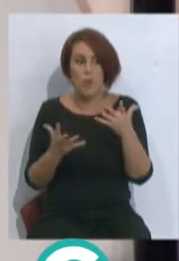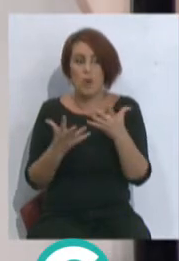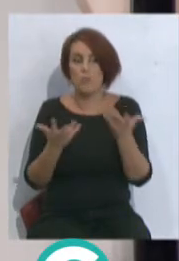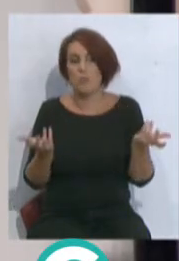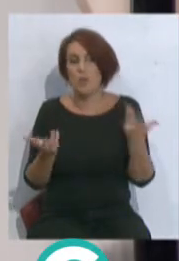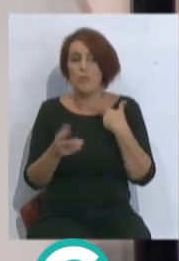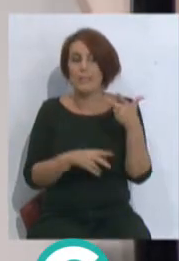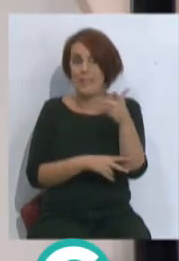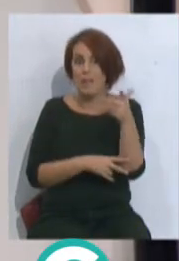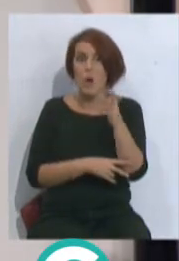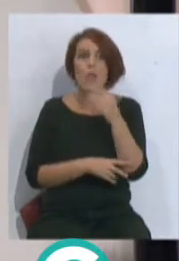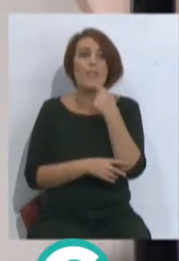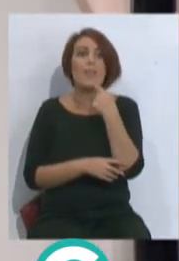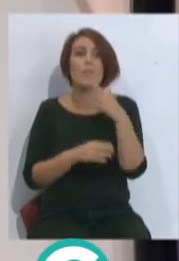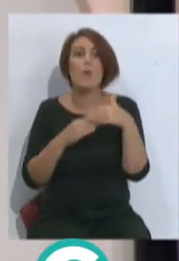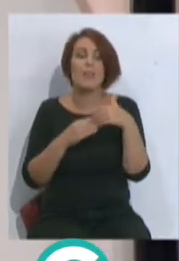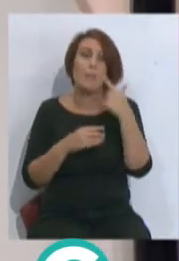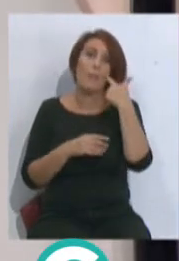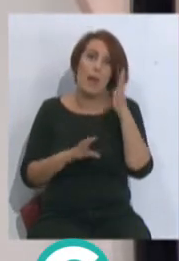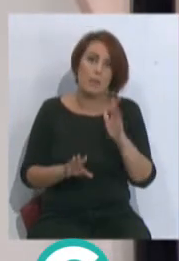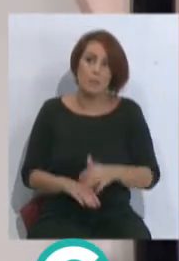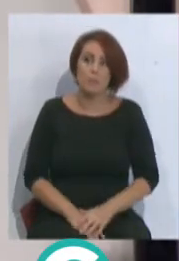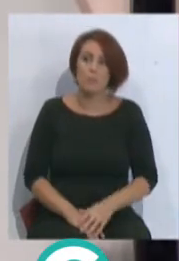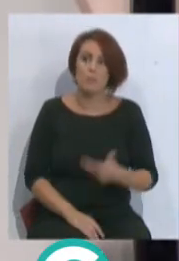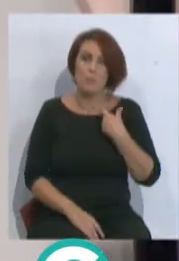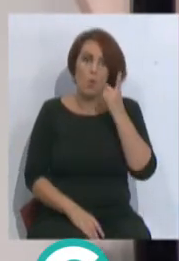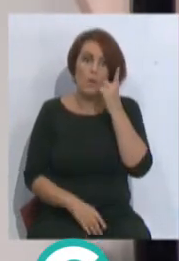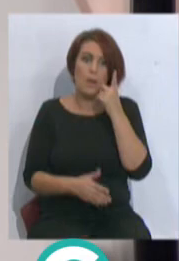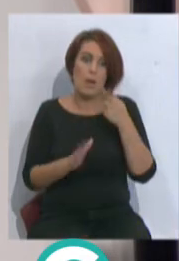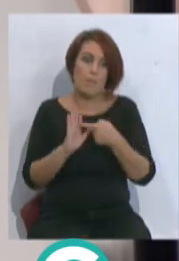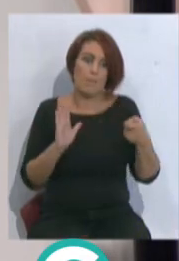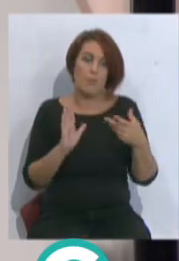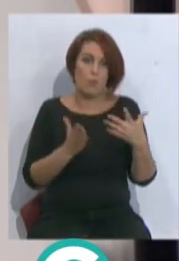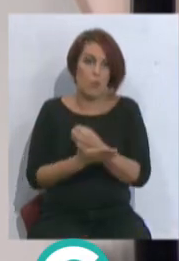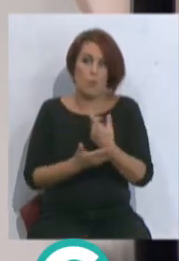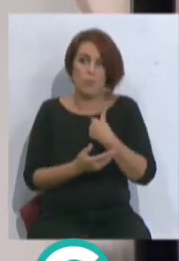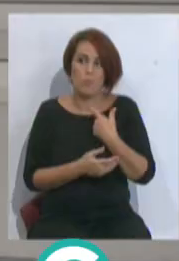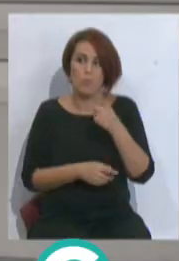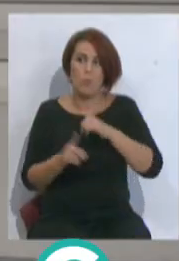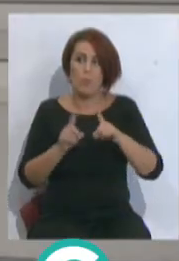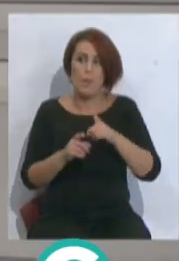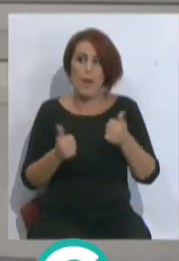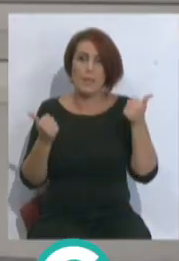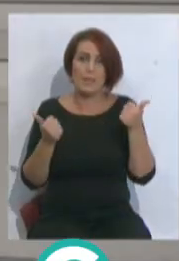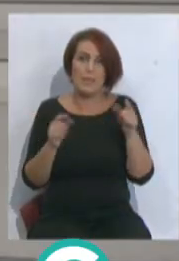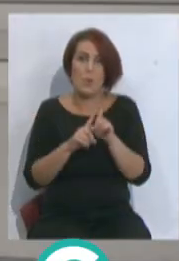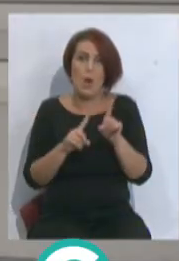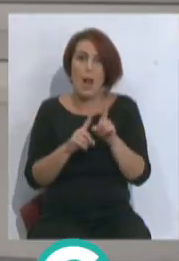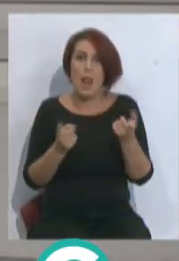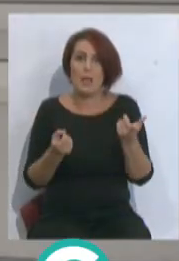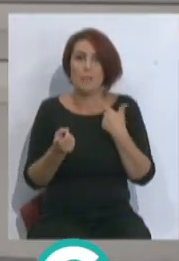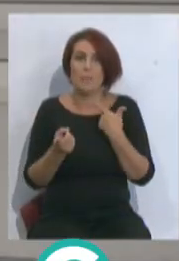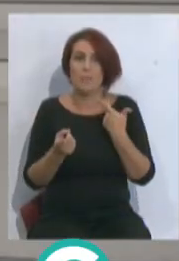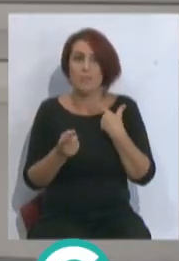o intenta el que te esté grabando, o desfieres de la puerta, ir a escuchar. Yo veo problemas más de tieso. tieso. Claro, tú cierras la discoteca. No,